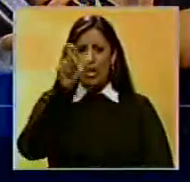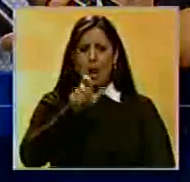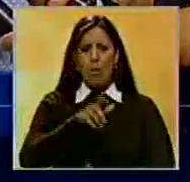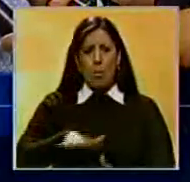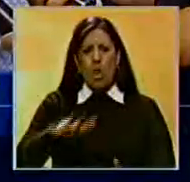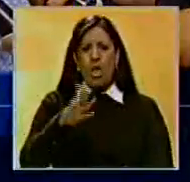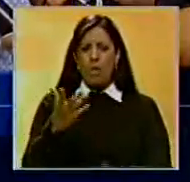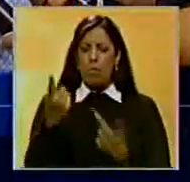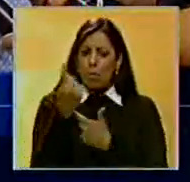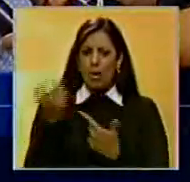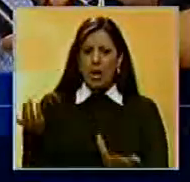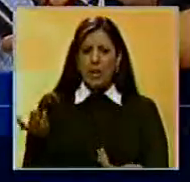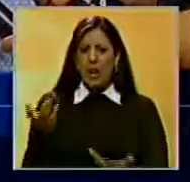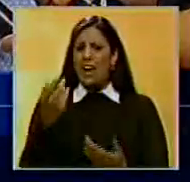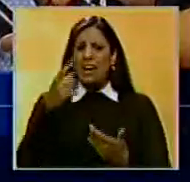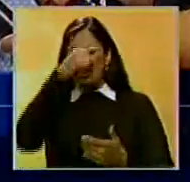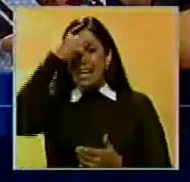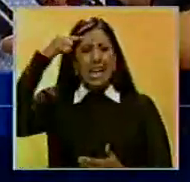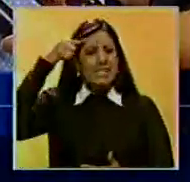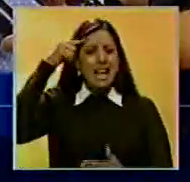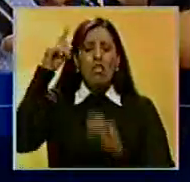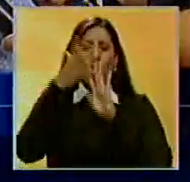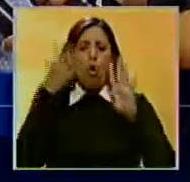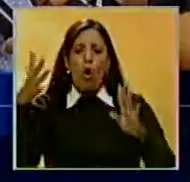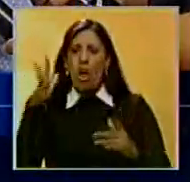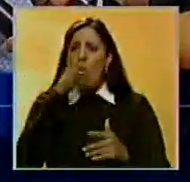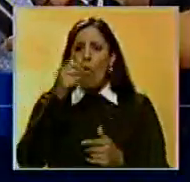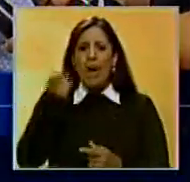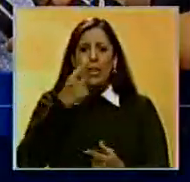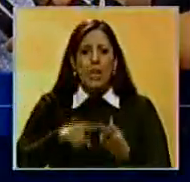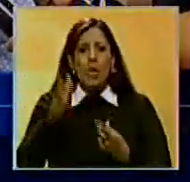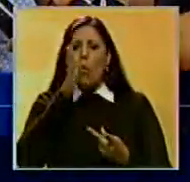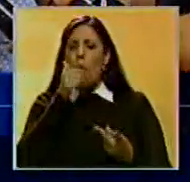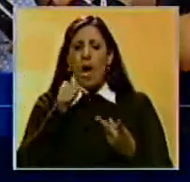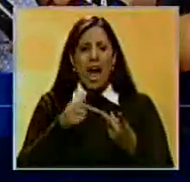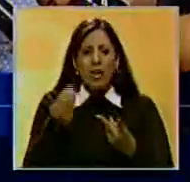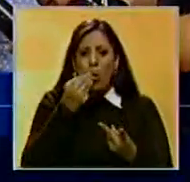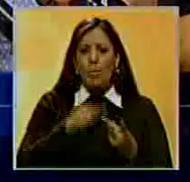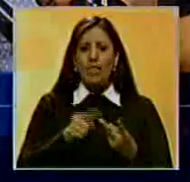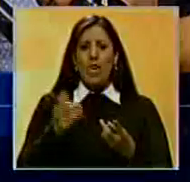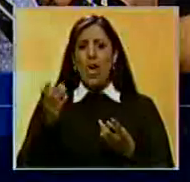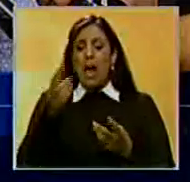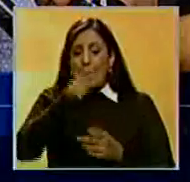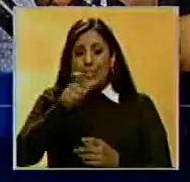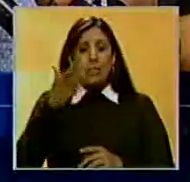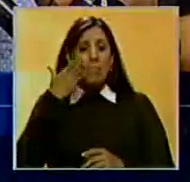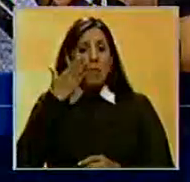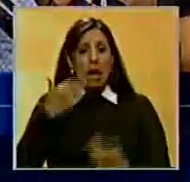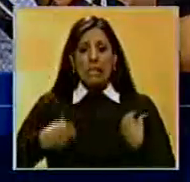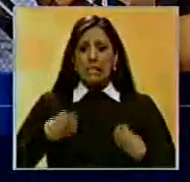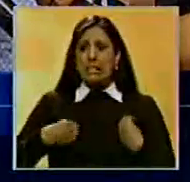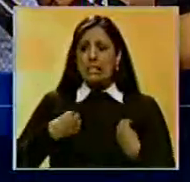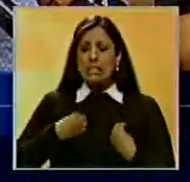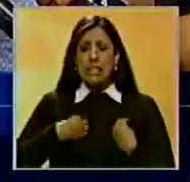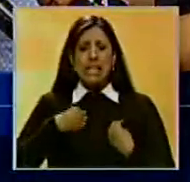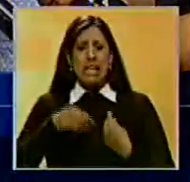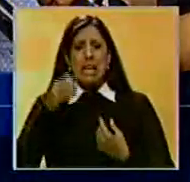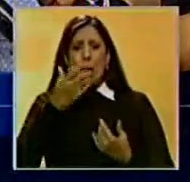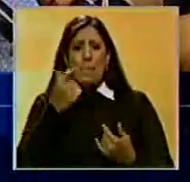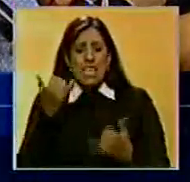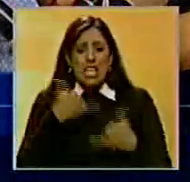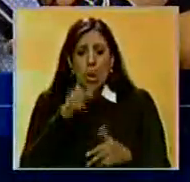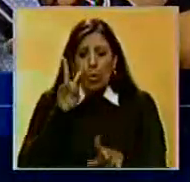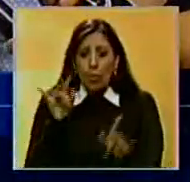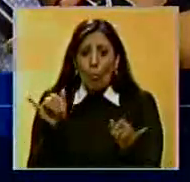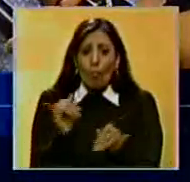gente, del pueblo venezolano que está cansado de hacer colas, de no encontrar medicinas, de no encontrar alimentos, de que las madres vivan con una angustia de la malnutrición que